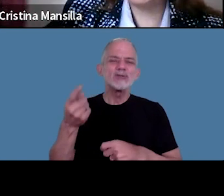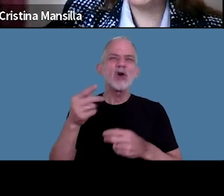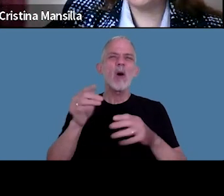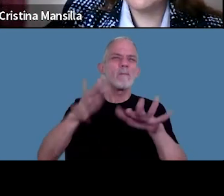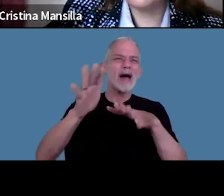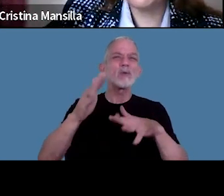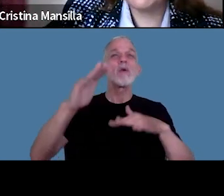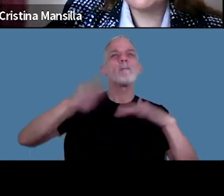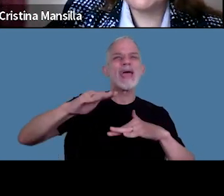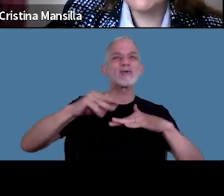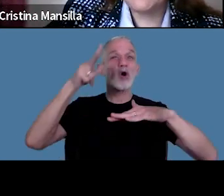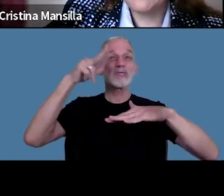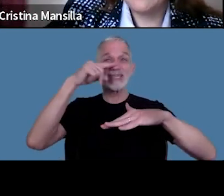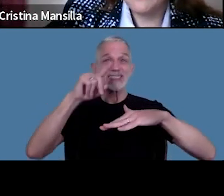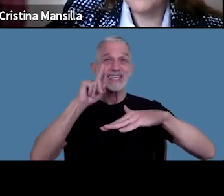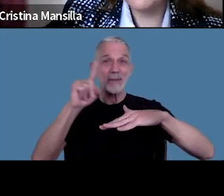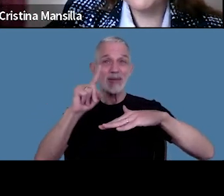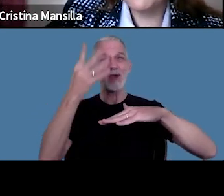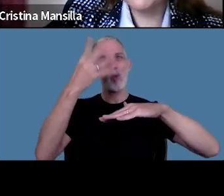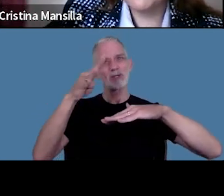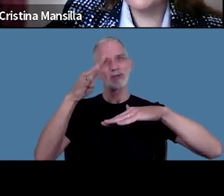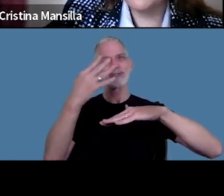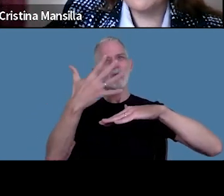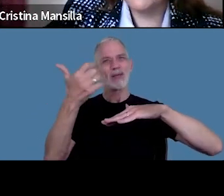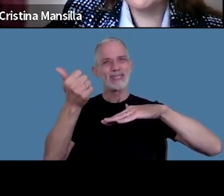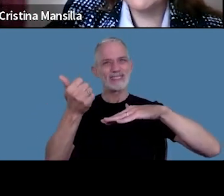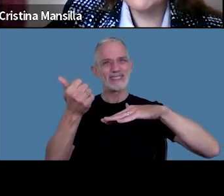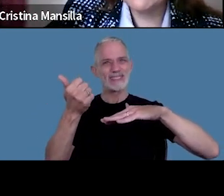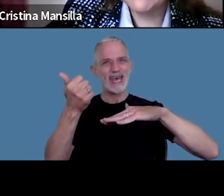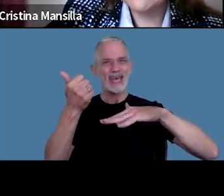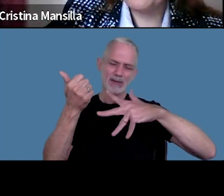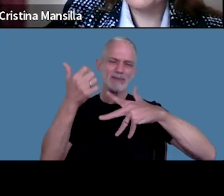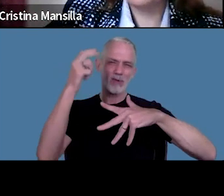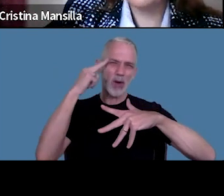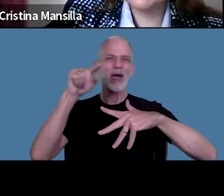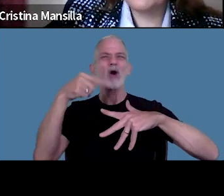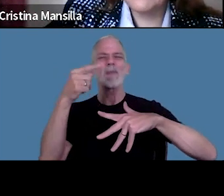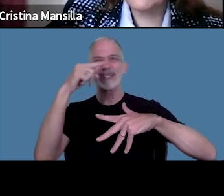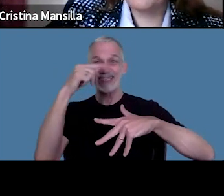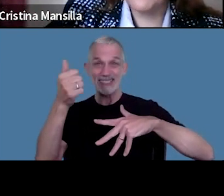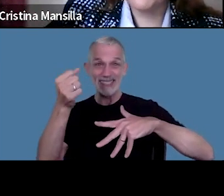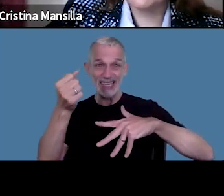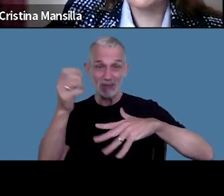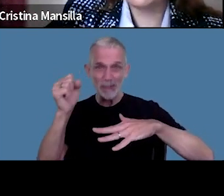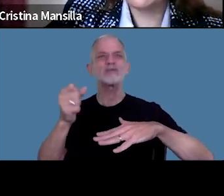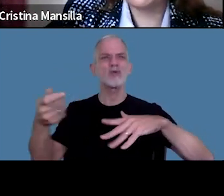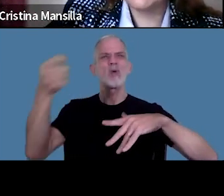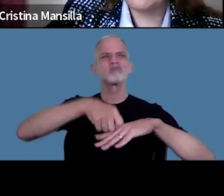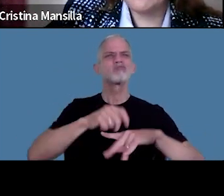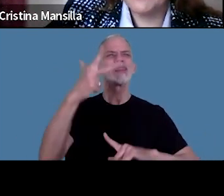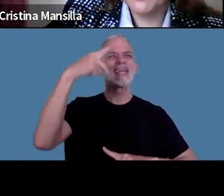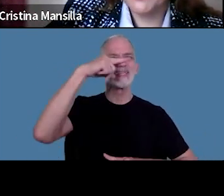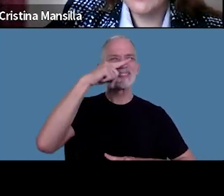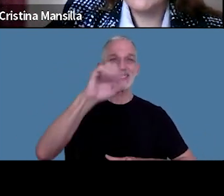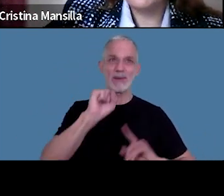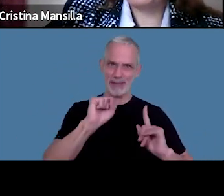menor o igual a 87.000 459 con 76 recibirá el refuerzo de 37